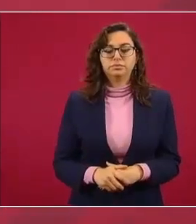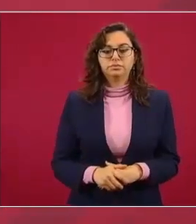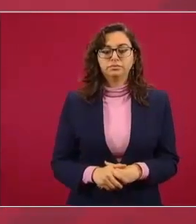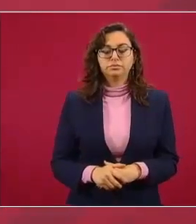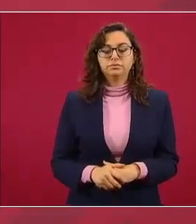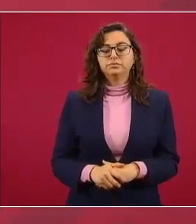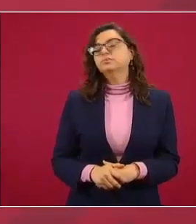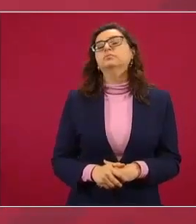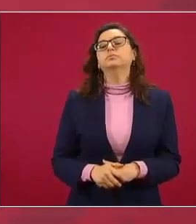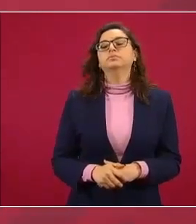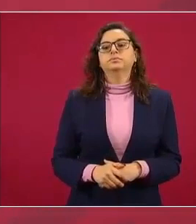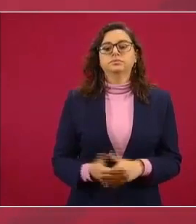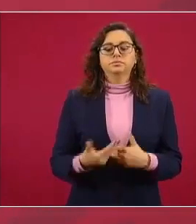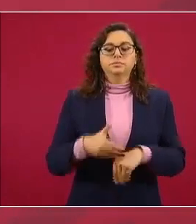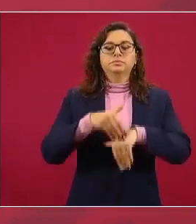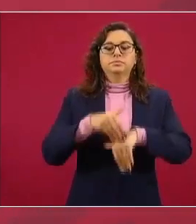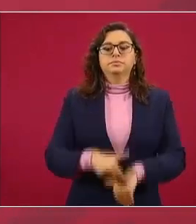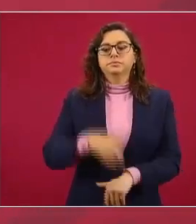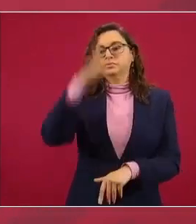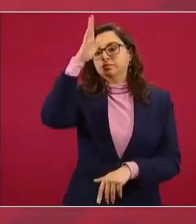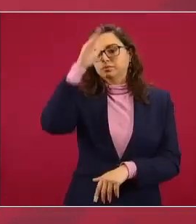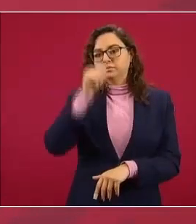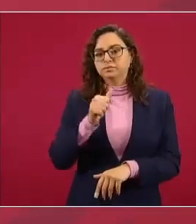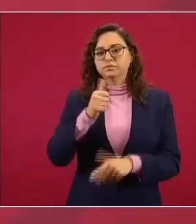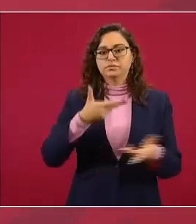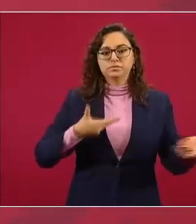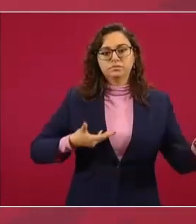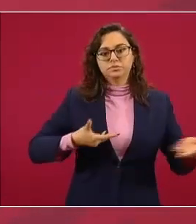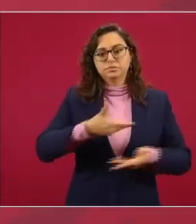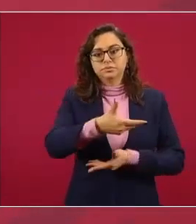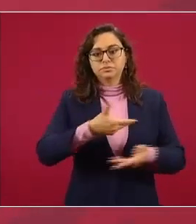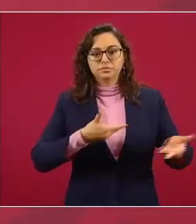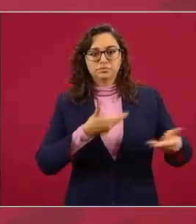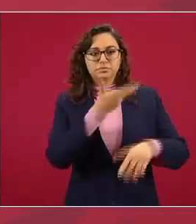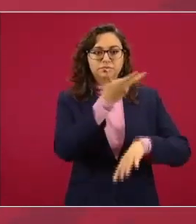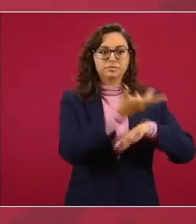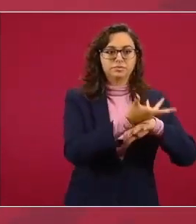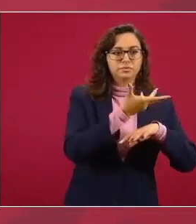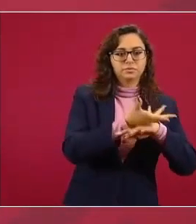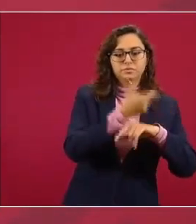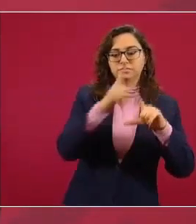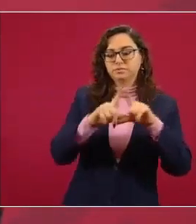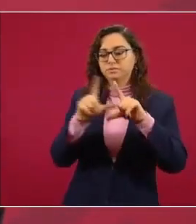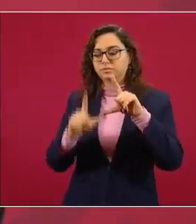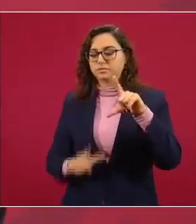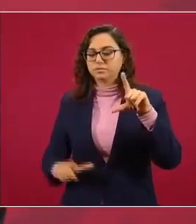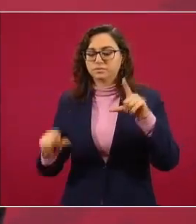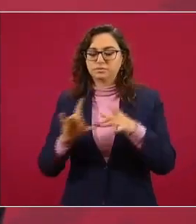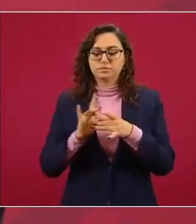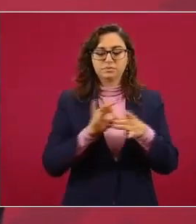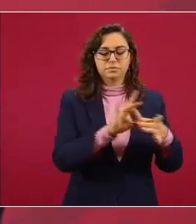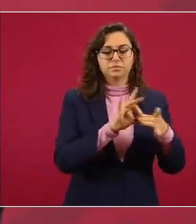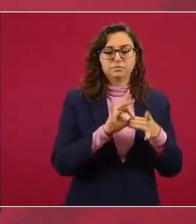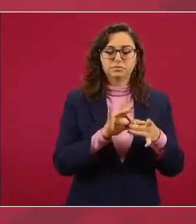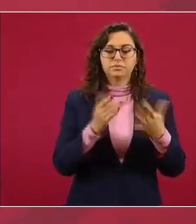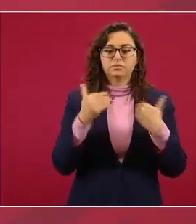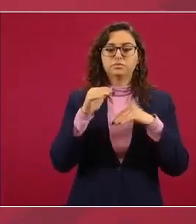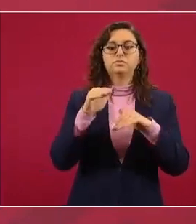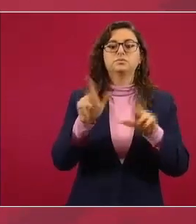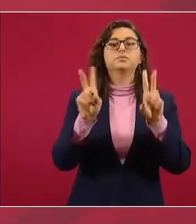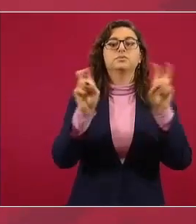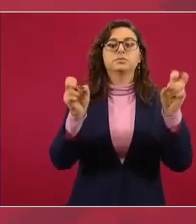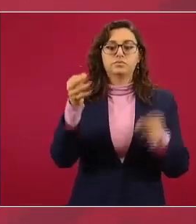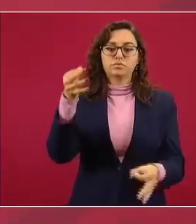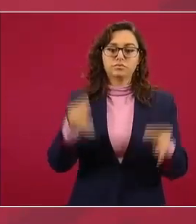con el Tratado de Cooperación que he mencionado entre los Estados Unidos Mexicanos y los Estados Unidos de América sobre asistencia